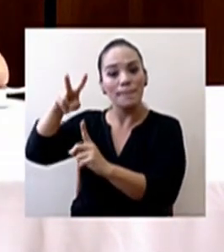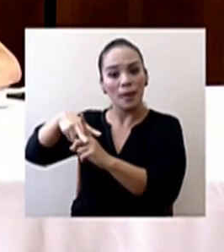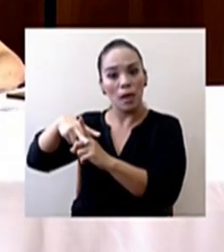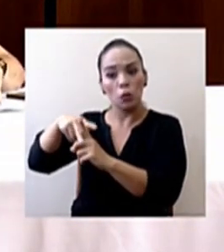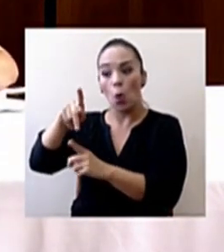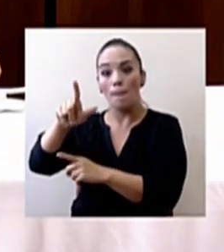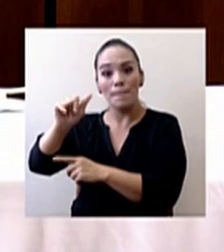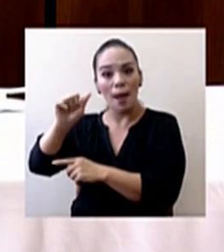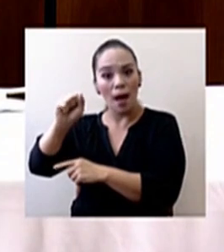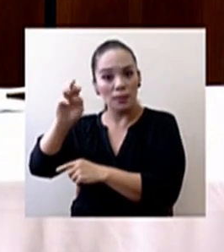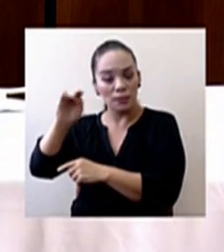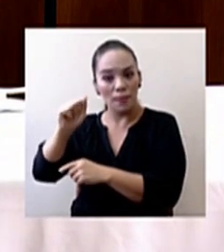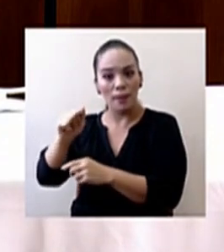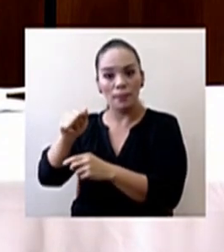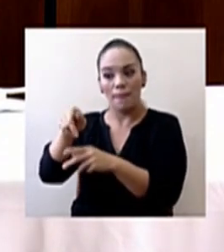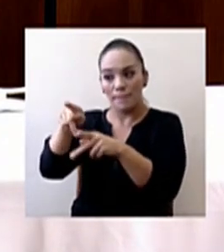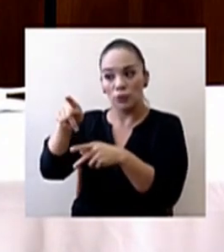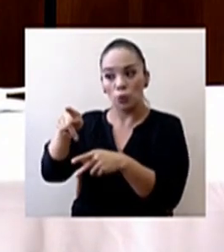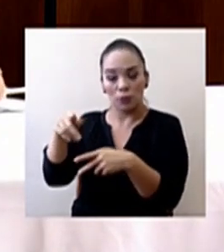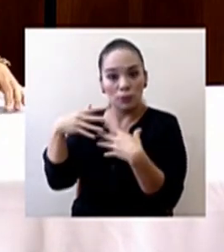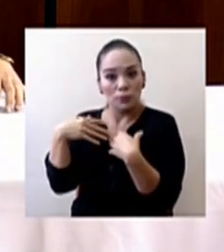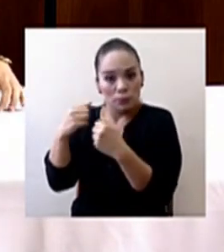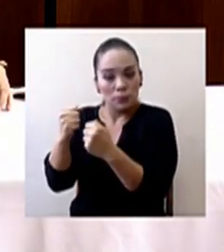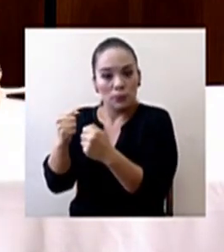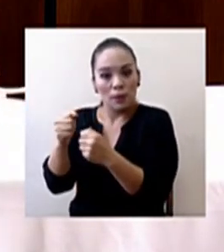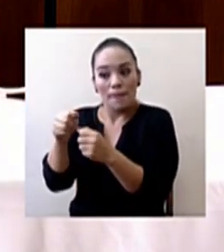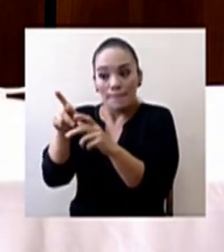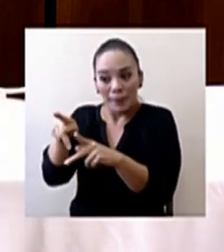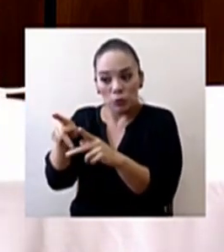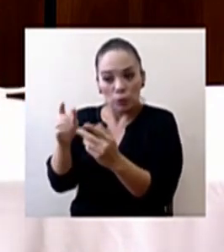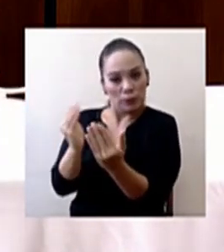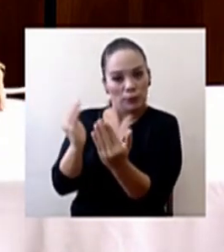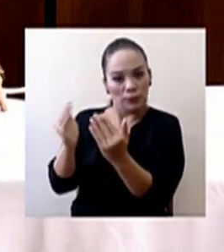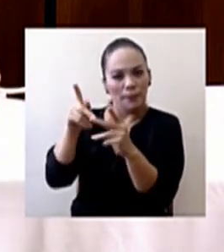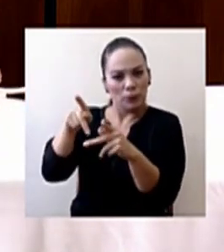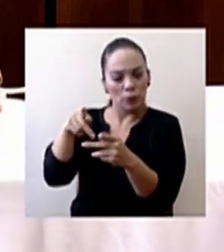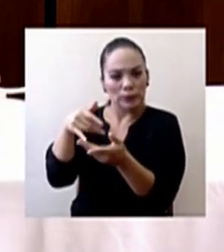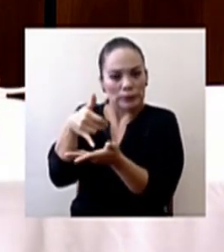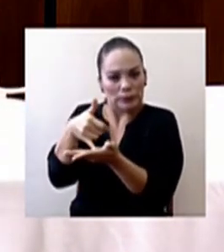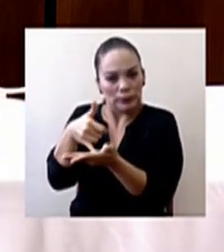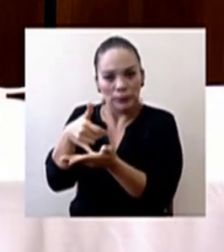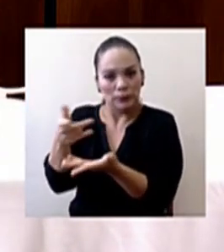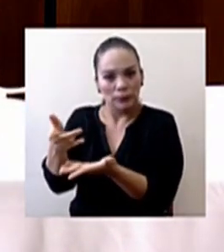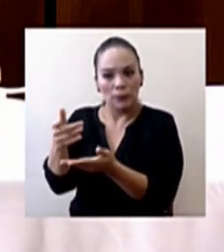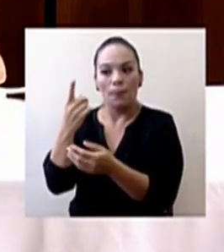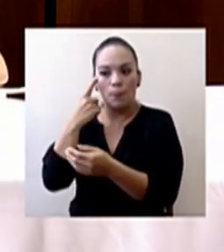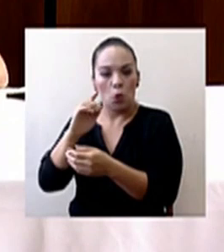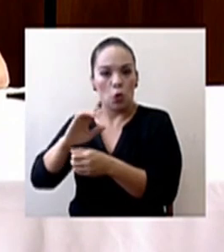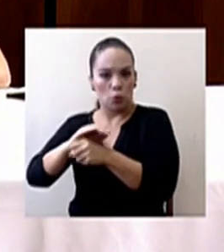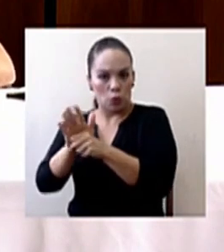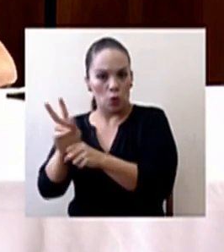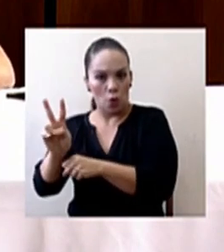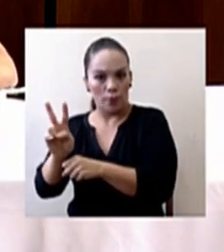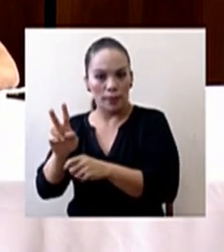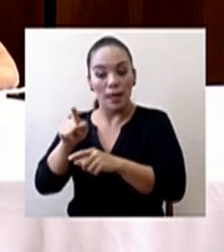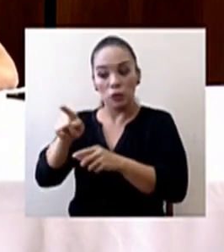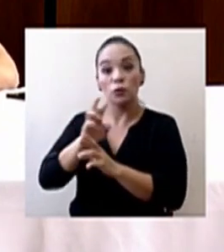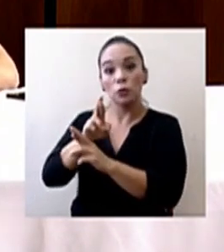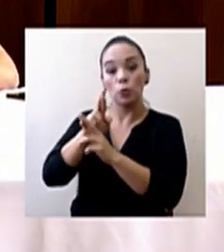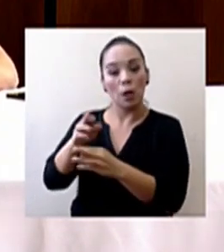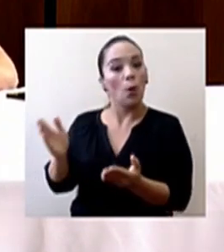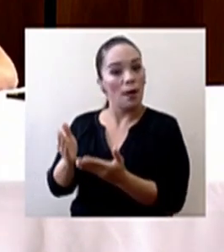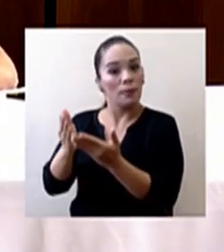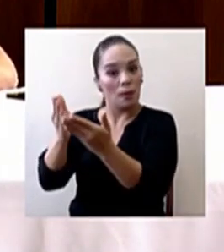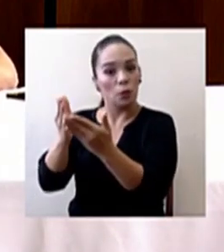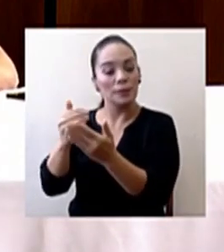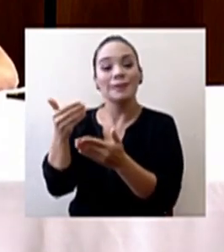plasma de pacientes recuperados en pacientes que se encontraban en estado crítico con ventiladores debido al COVID. Los resultados son alentadores y, de hecho,